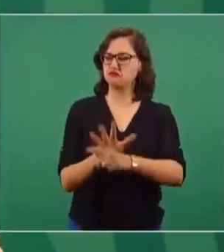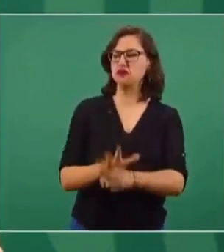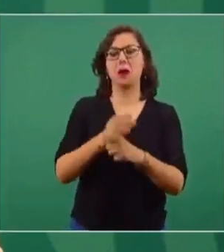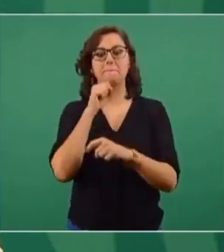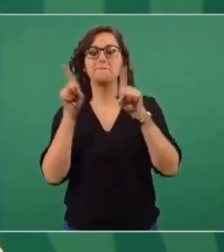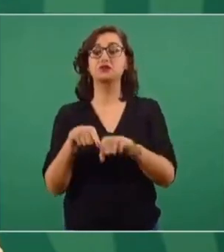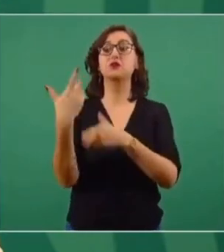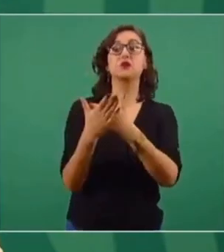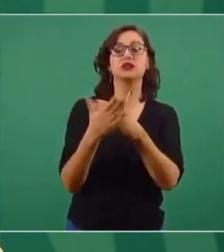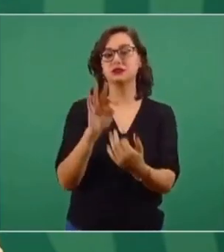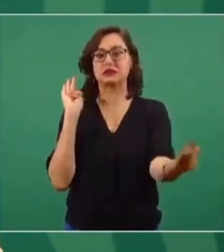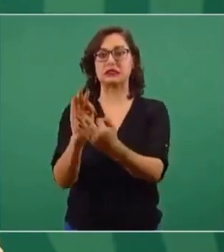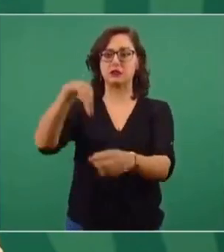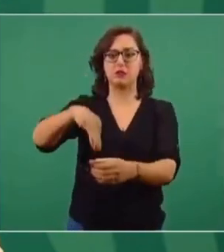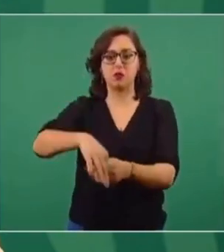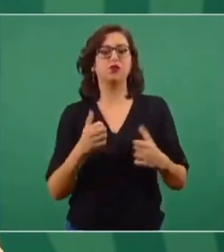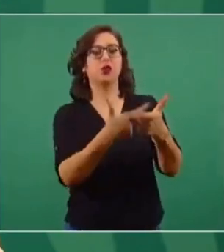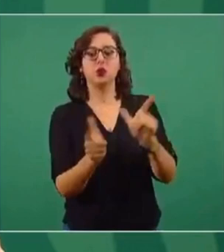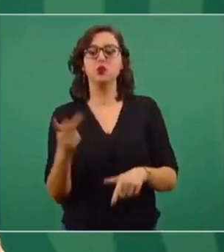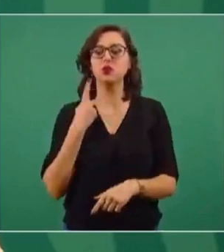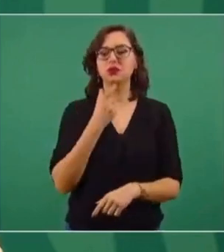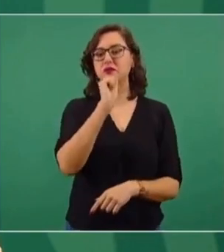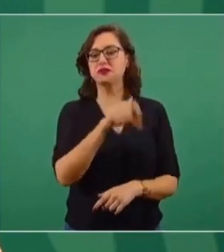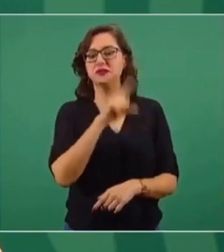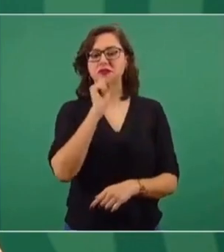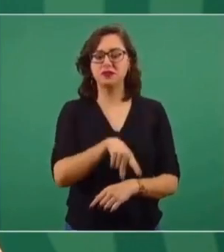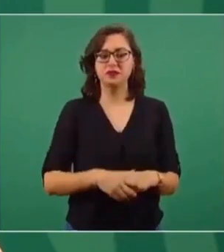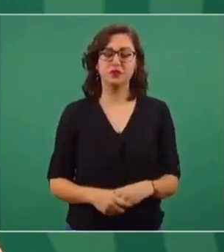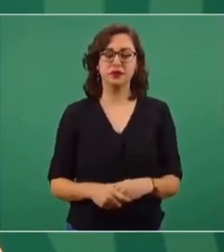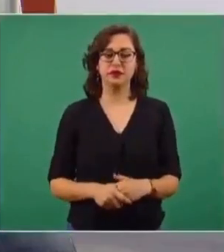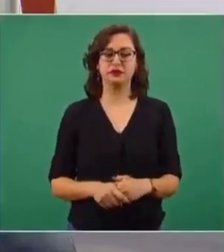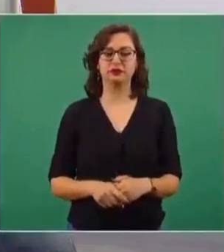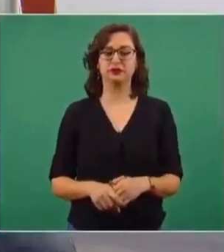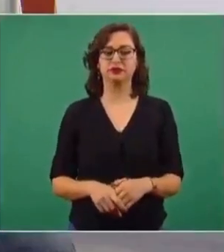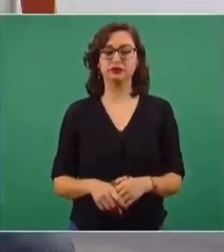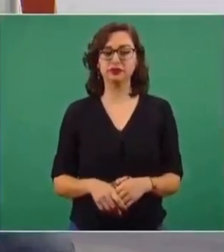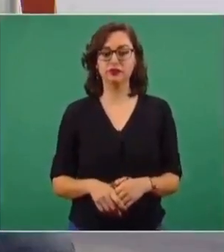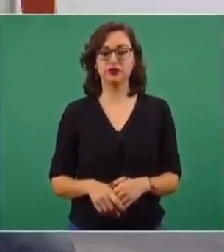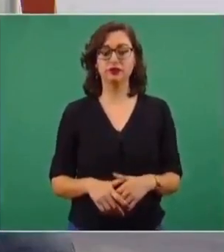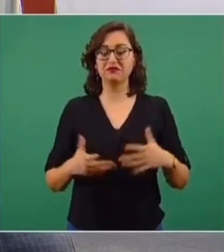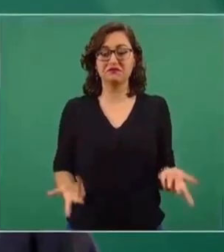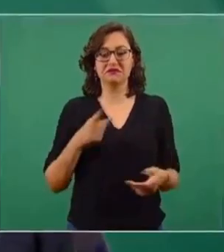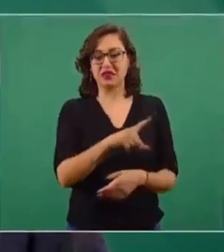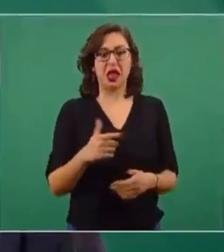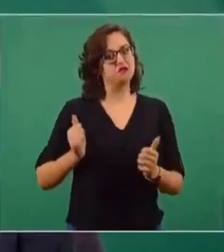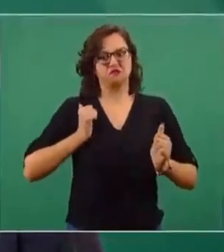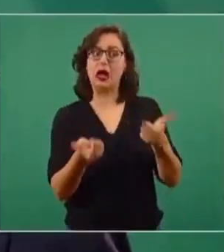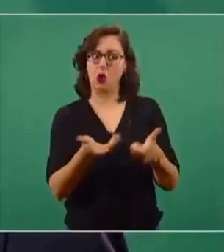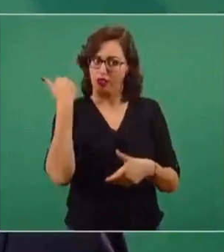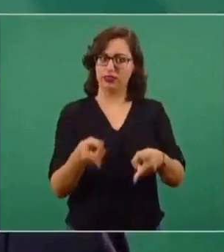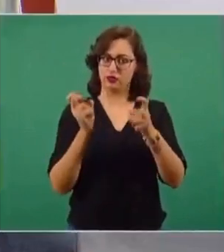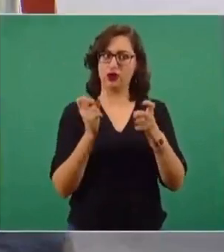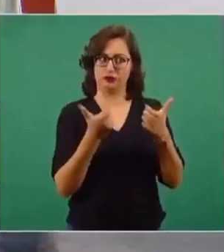hay un partido o… bueno, es el mismo, que quiere sacar raja de todo.